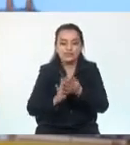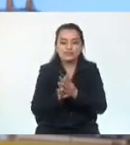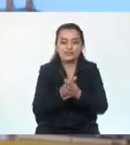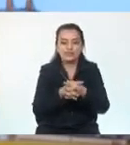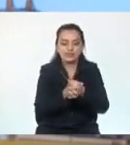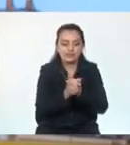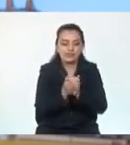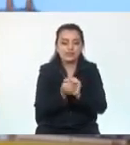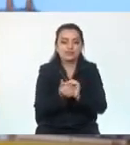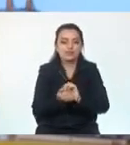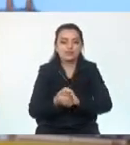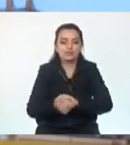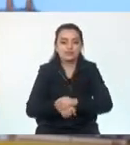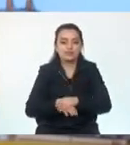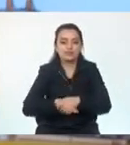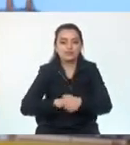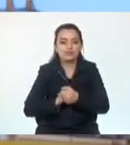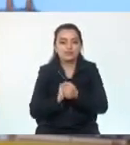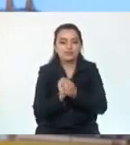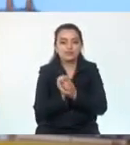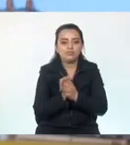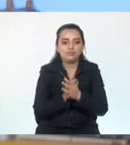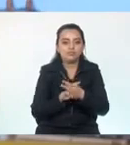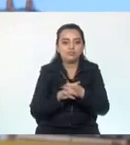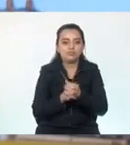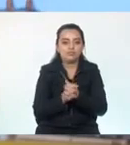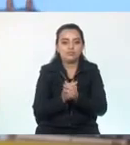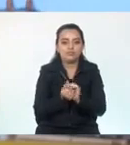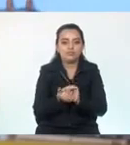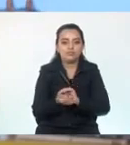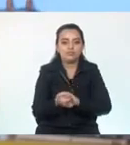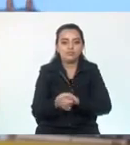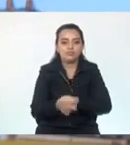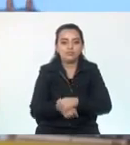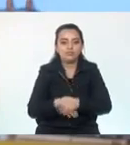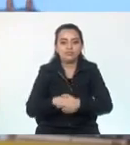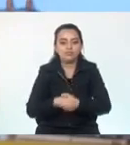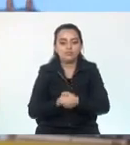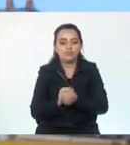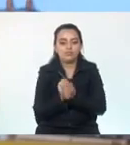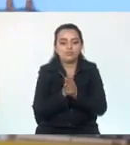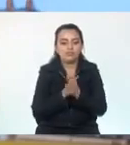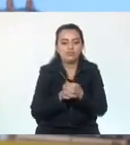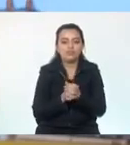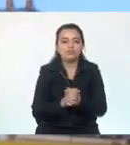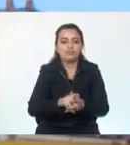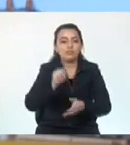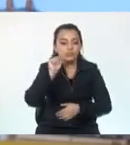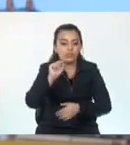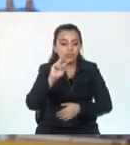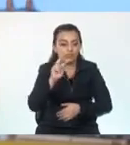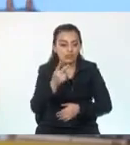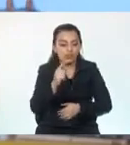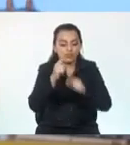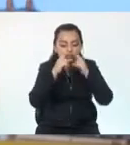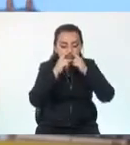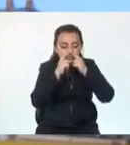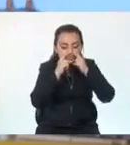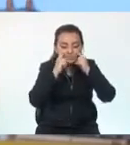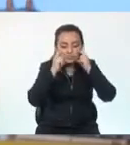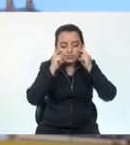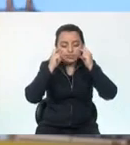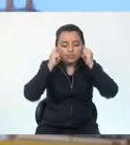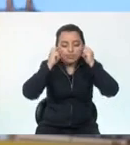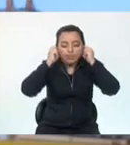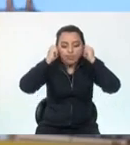La segunda, si tú sales fuera de tu casa, utilizar la mascarilla o